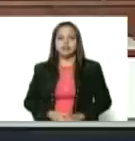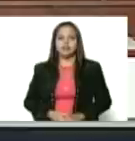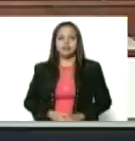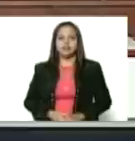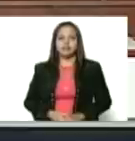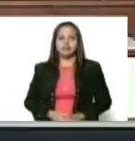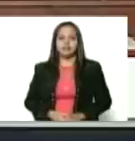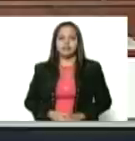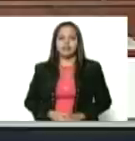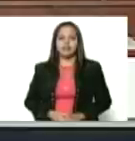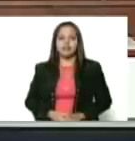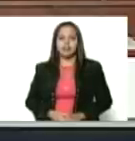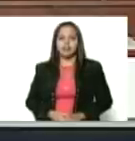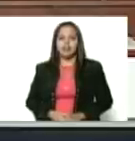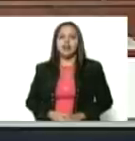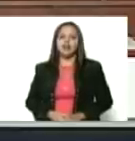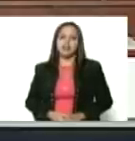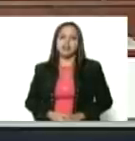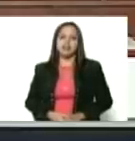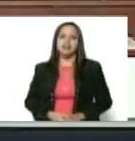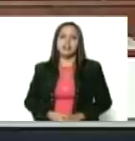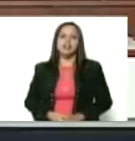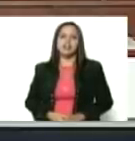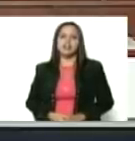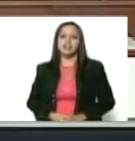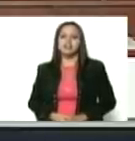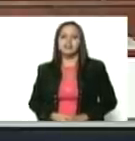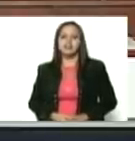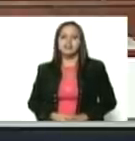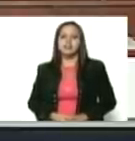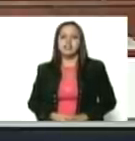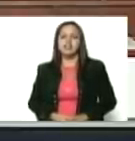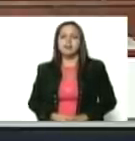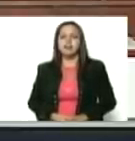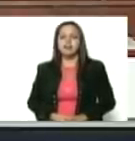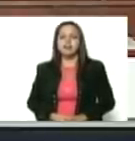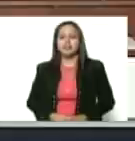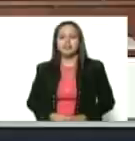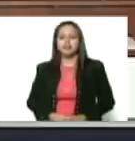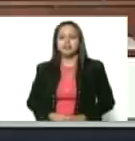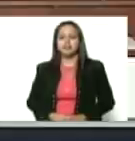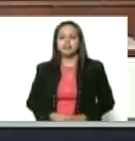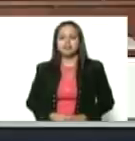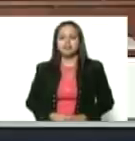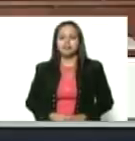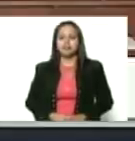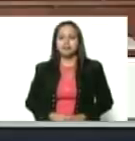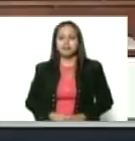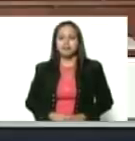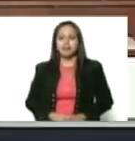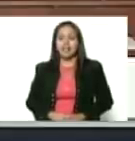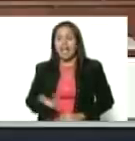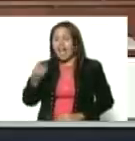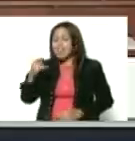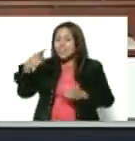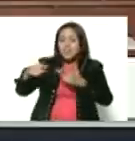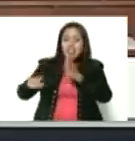recuerdo que insistió mucho la compañera Mareli Pérez Marcano. Así es. Noelí Pocaterra.